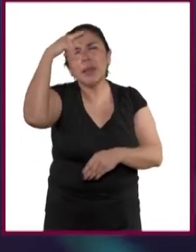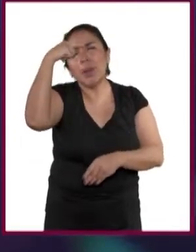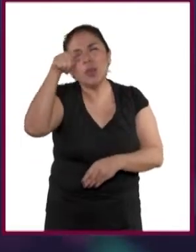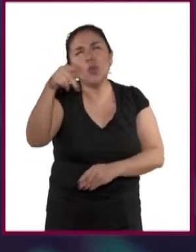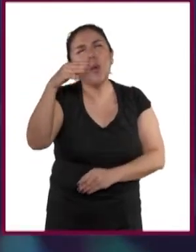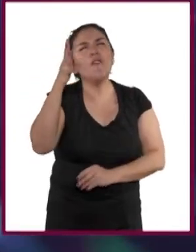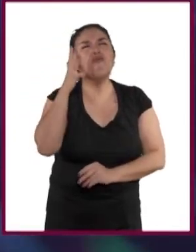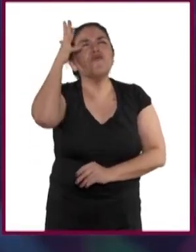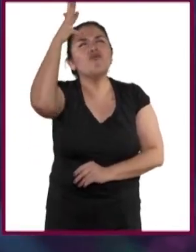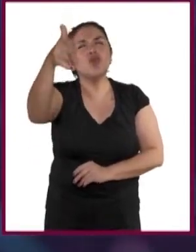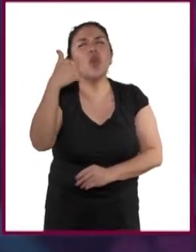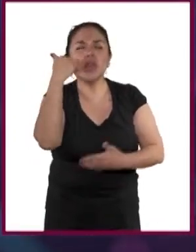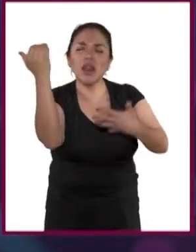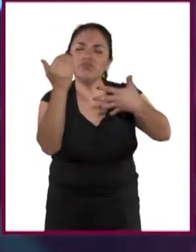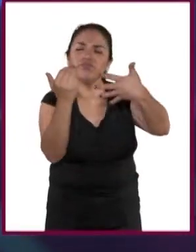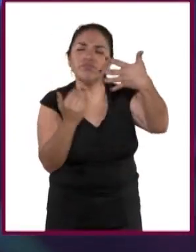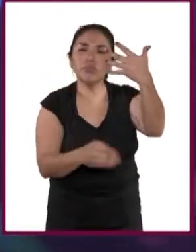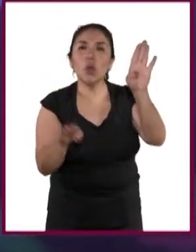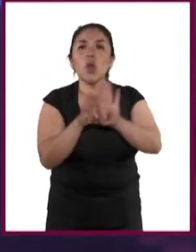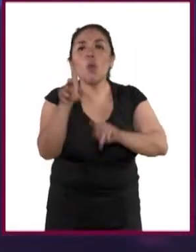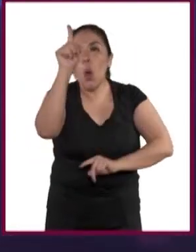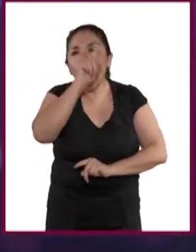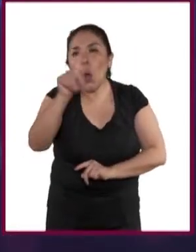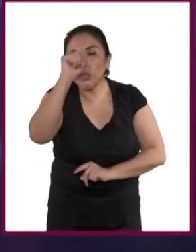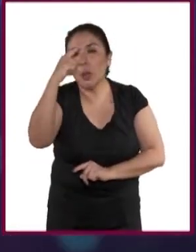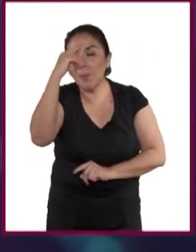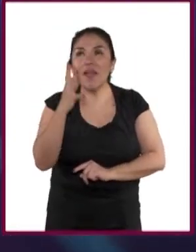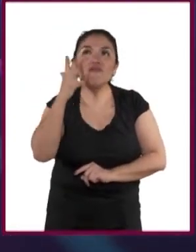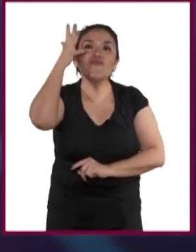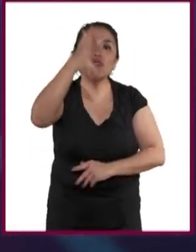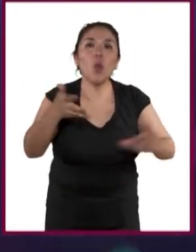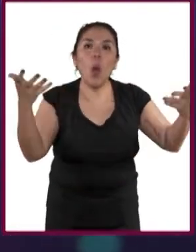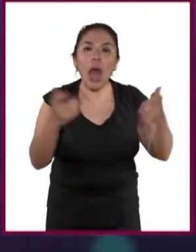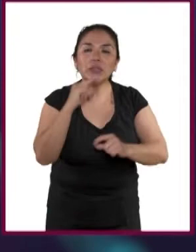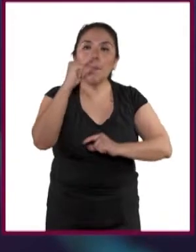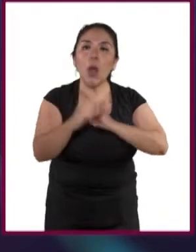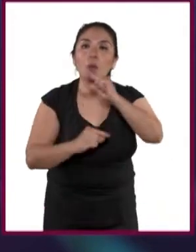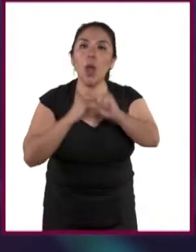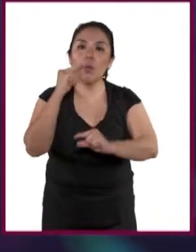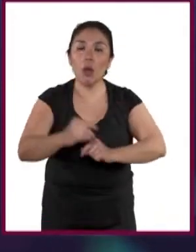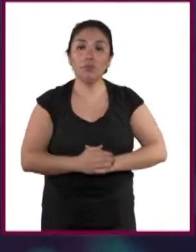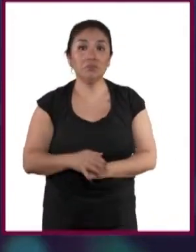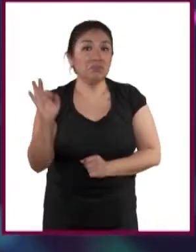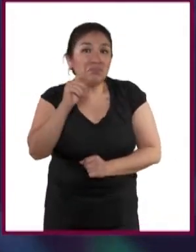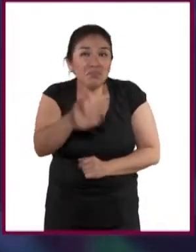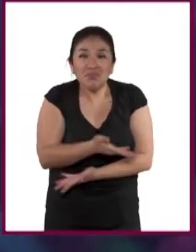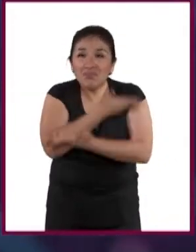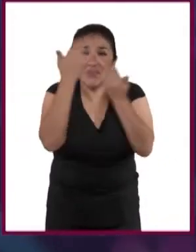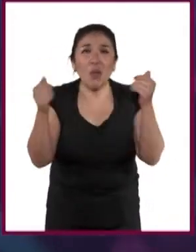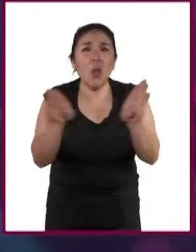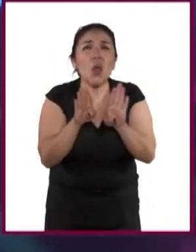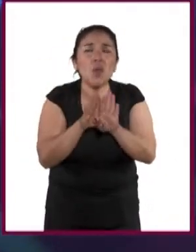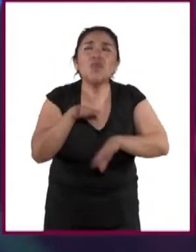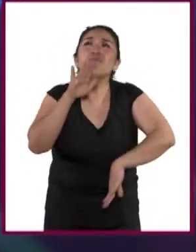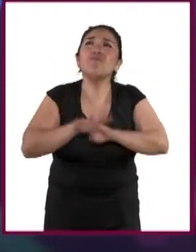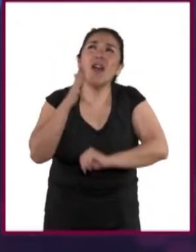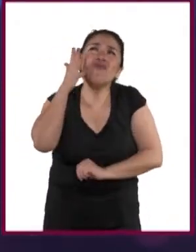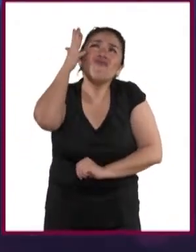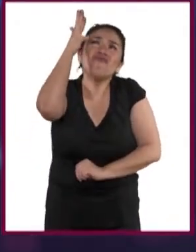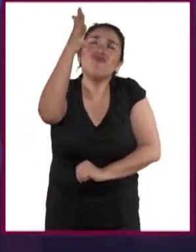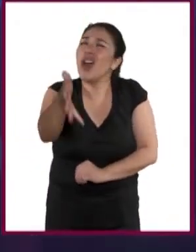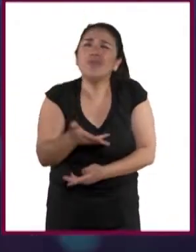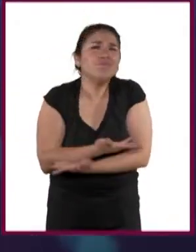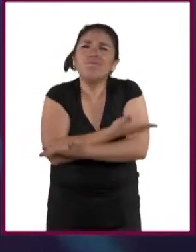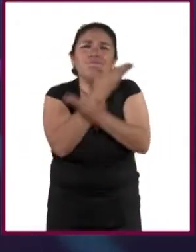él que te sirva como un orientador del siguiente paso. Si no sabes a dónde quieres llegar al